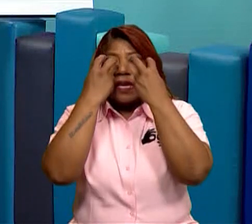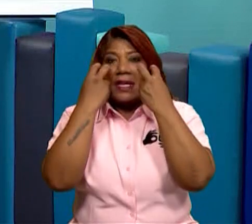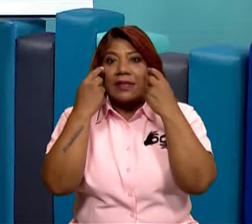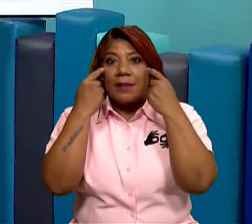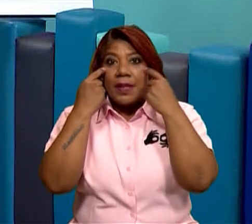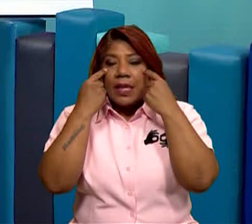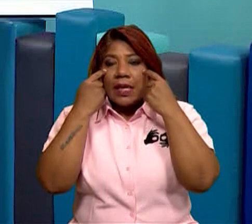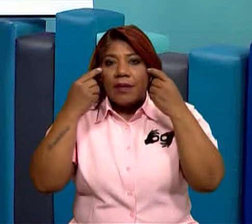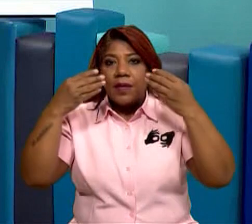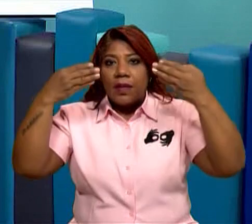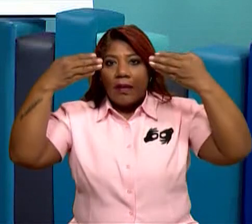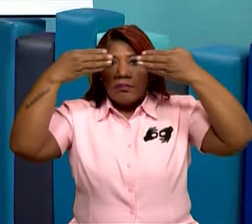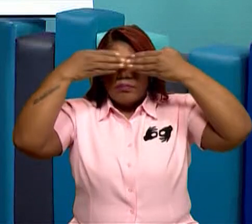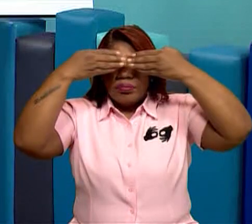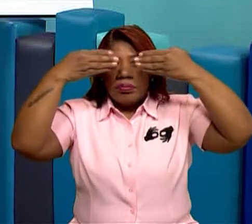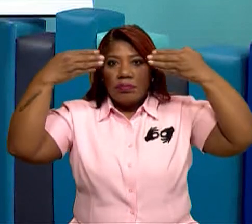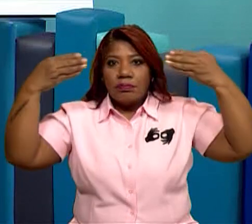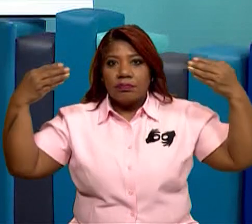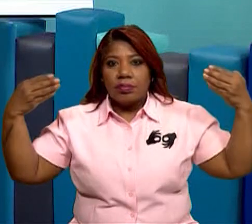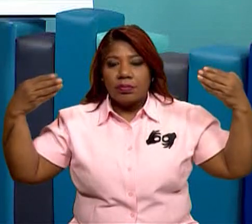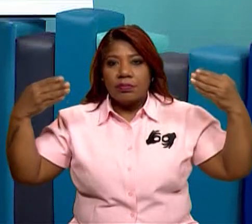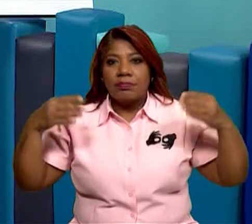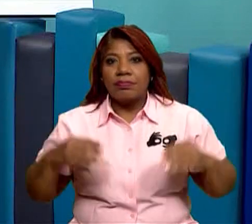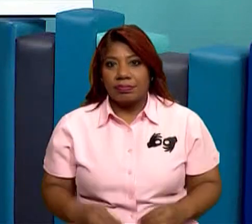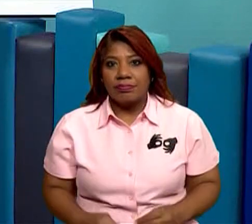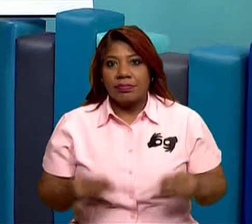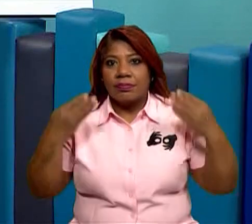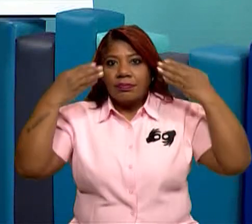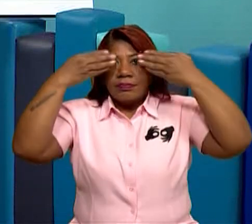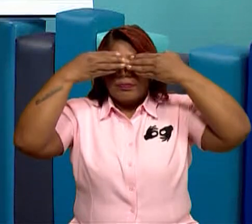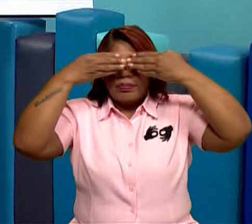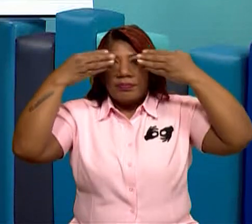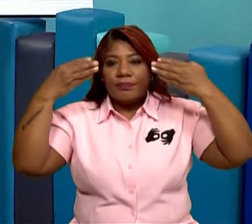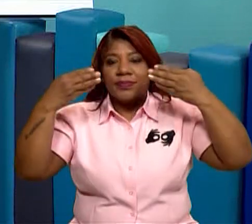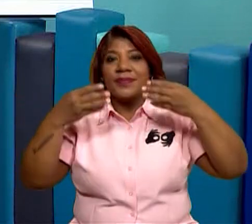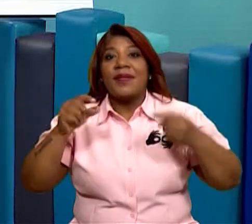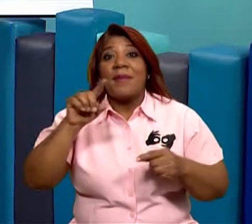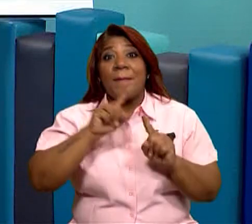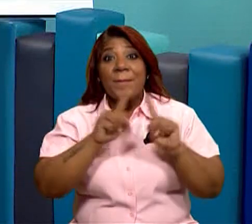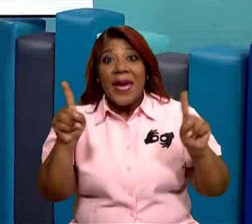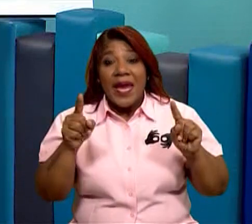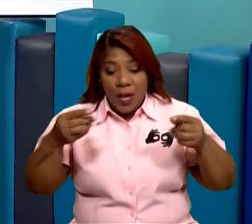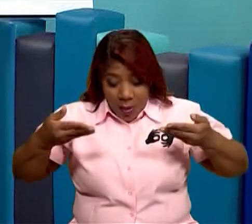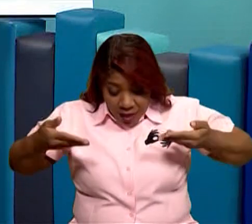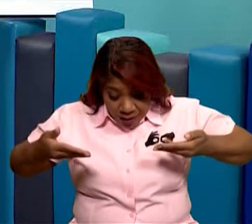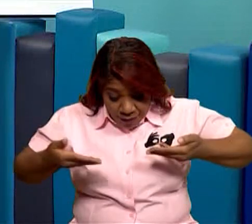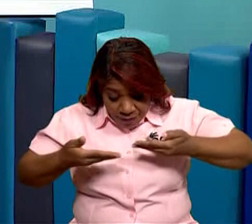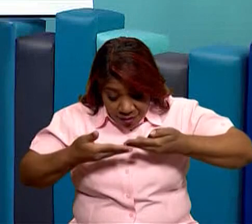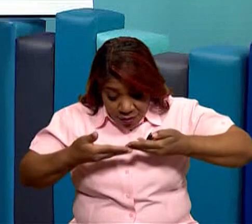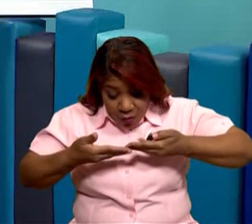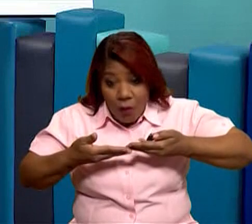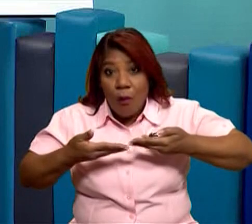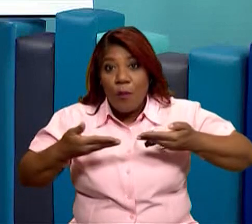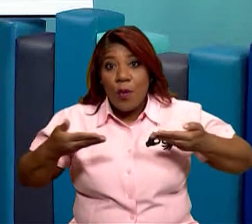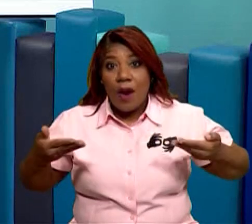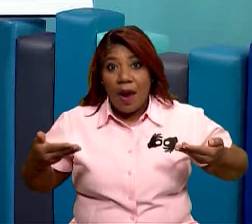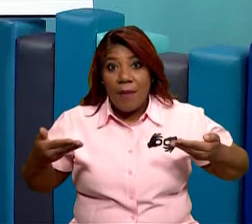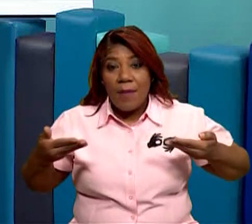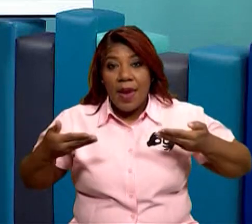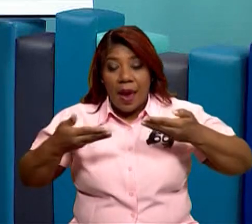¿qué llegaste a observar? ¿Qué llegaste a encontrar al tener esta facilidad de tener lentes más fuertes? Más fuerte.